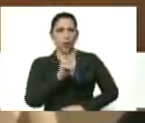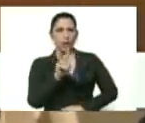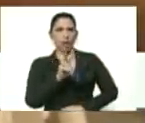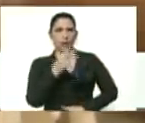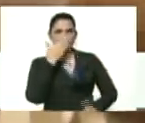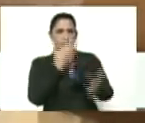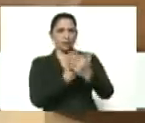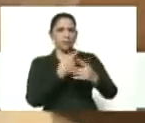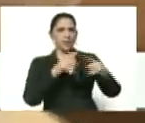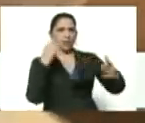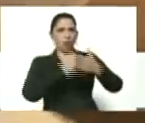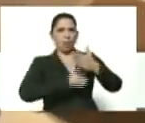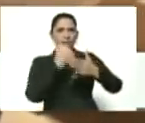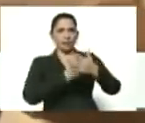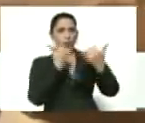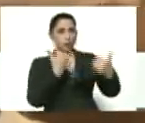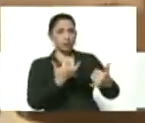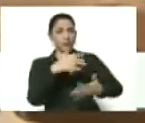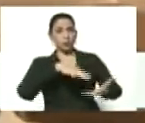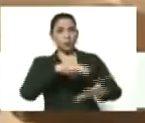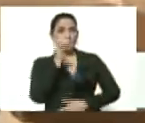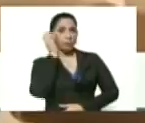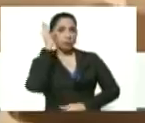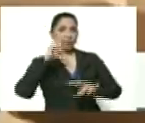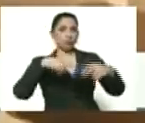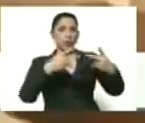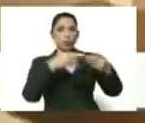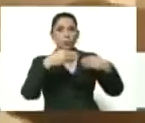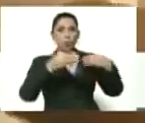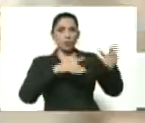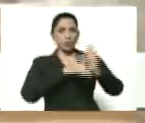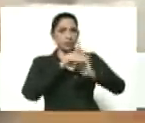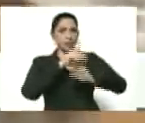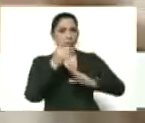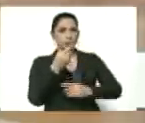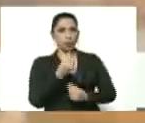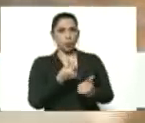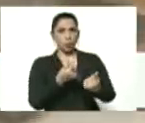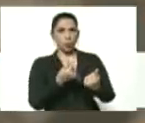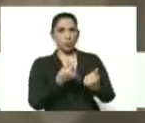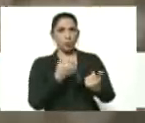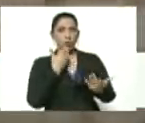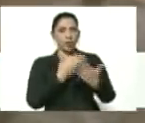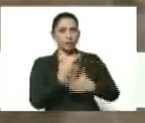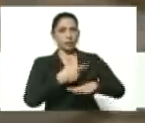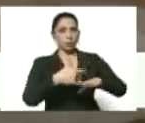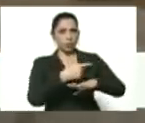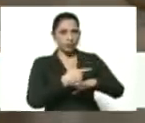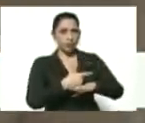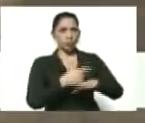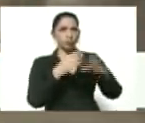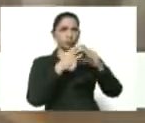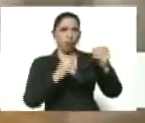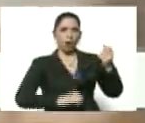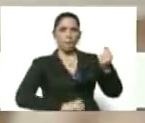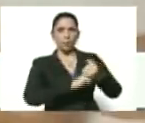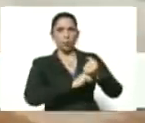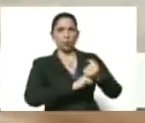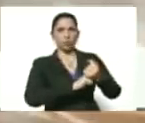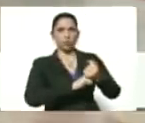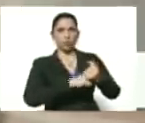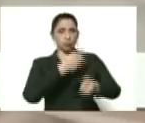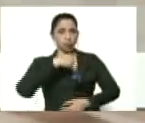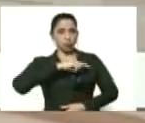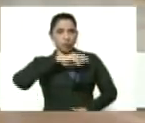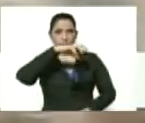para combatir las circunstancias y crear el nuevo modelo de desarrollo económico muchísimas gracias gobernador José Vázquez por todo su aporte para